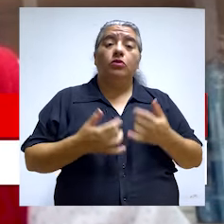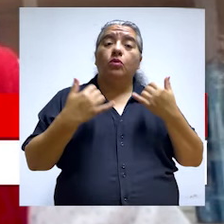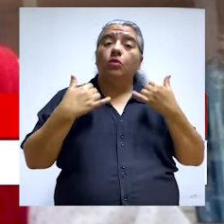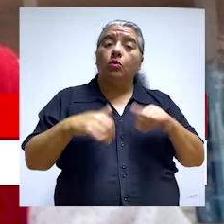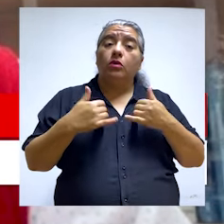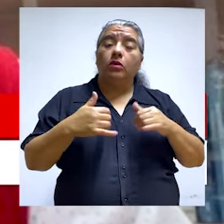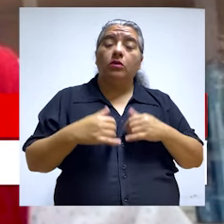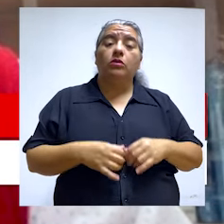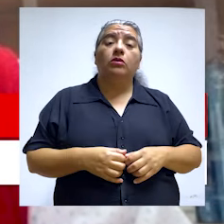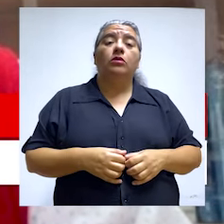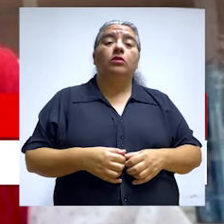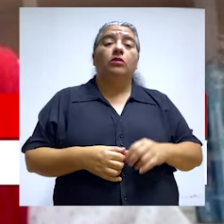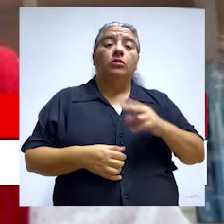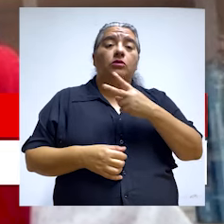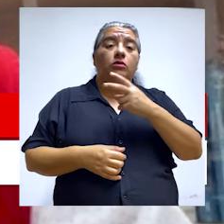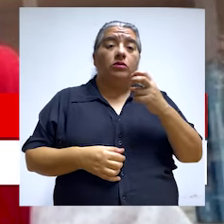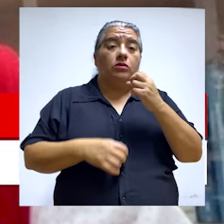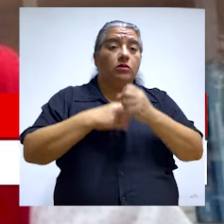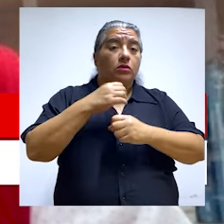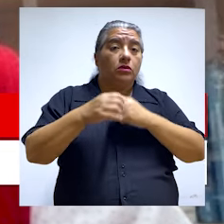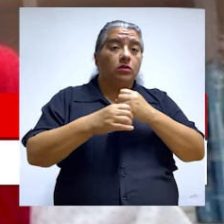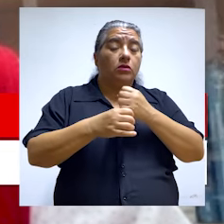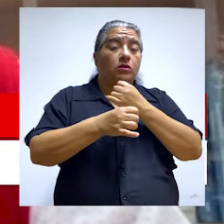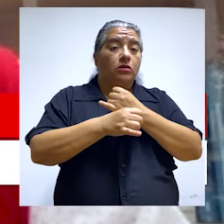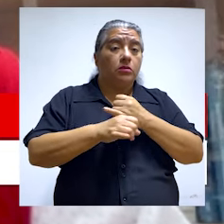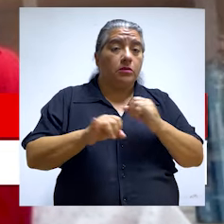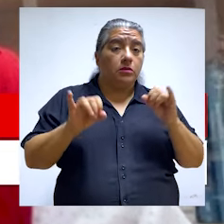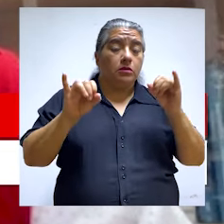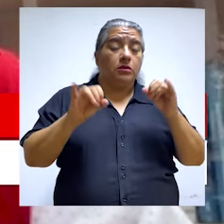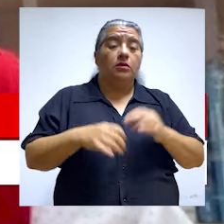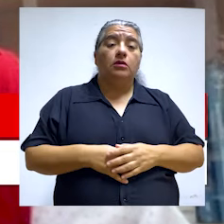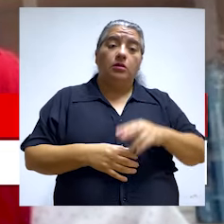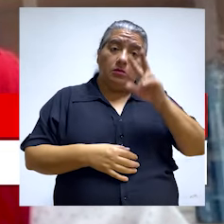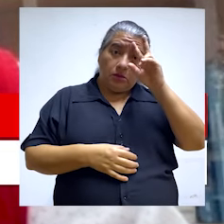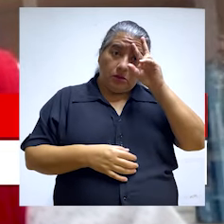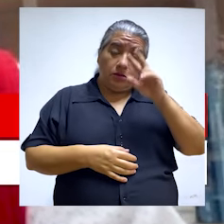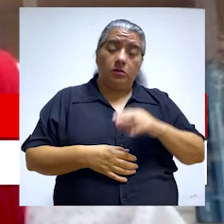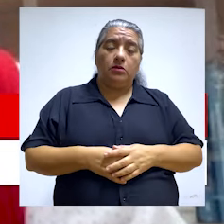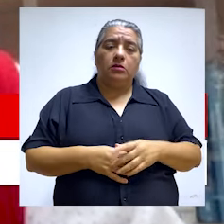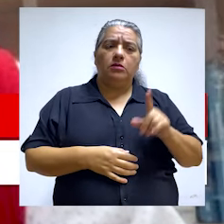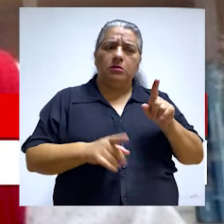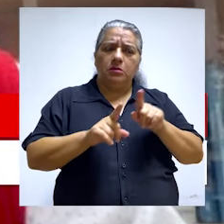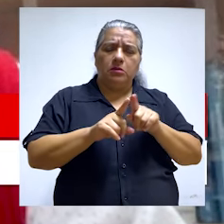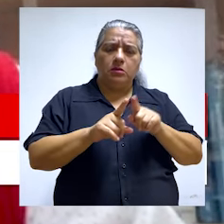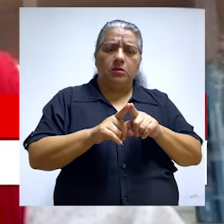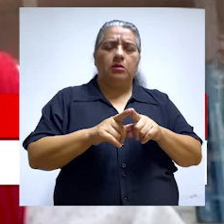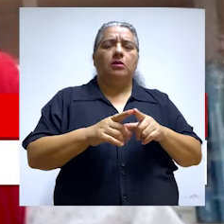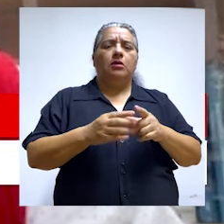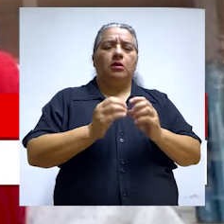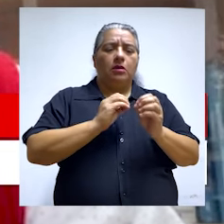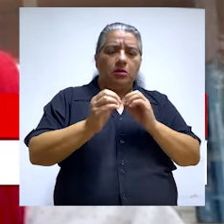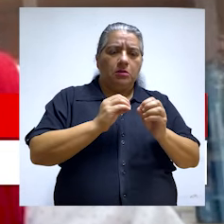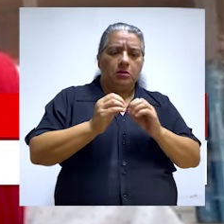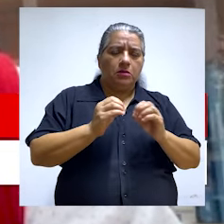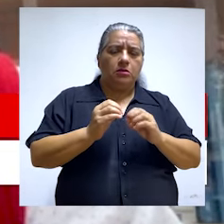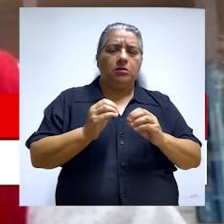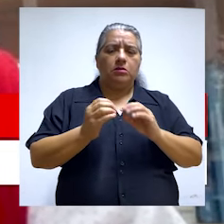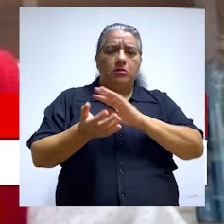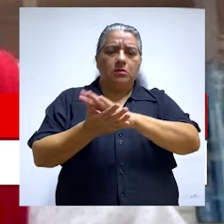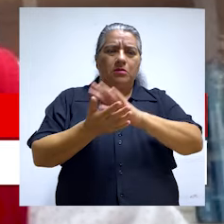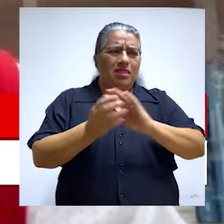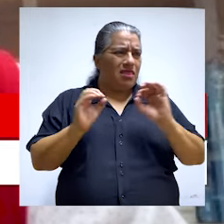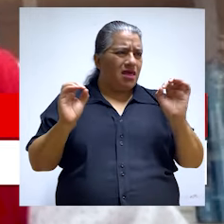Juegos Bicentenario 2024 no se está efectuando ningún tipo de actividad ahorita, ni de mejoramiento, ni de reparaciones,